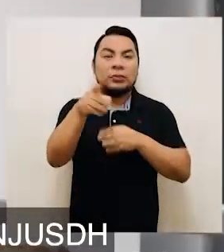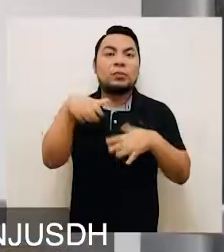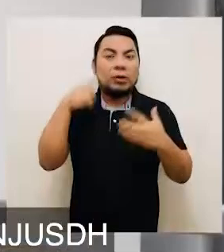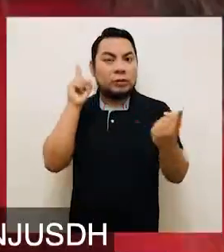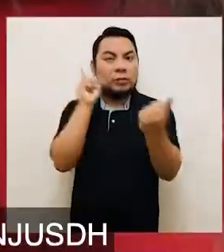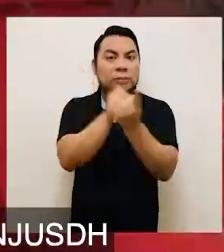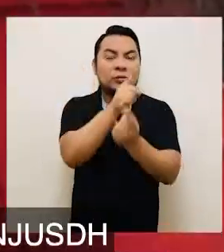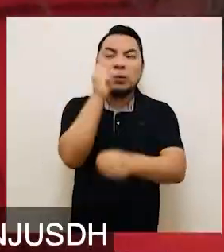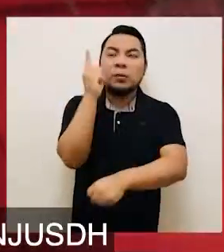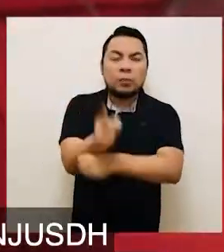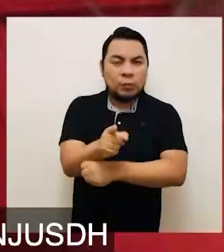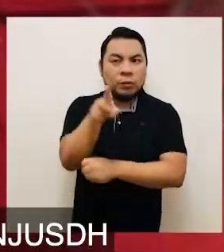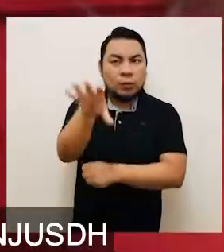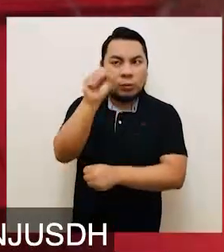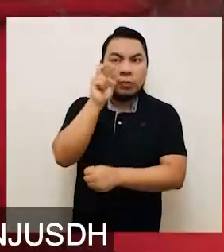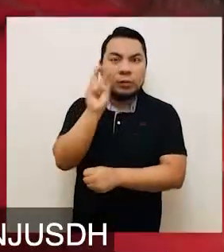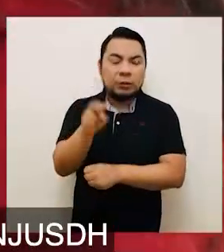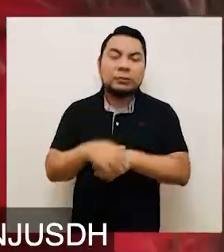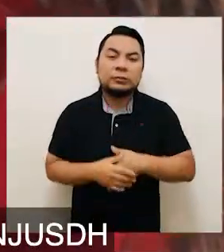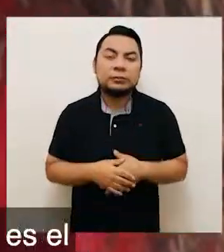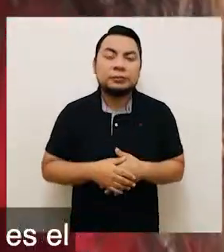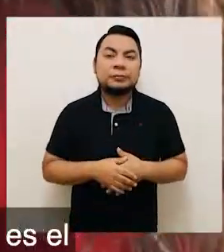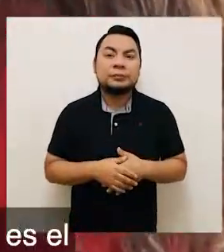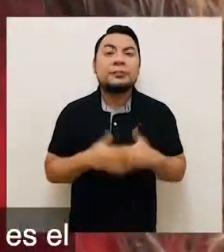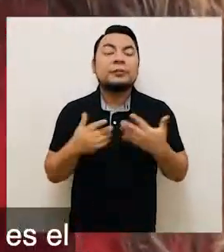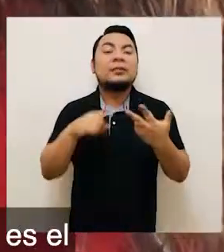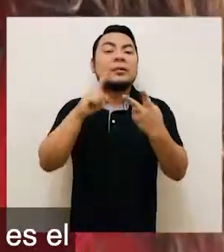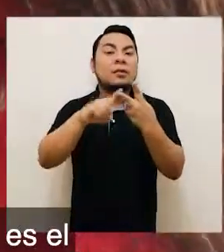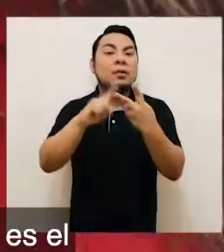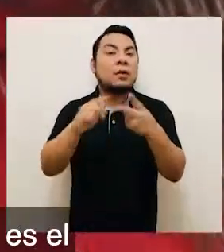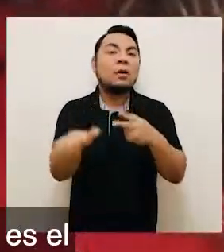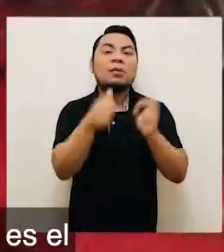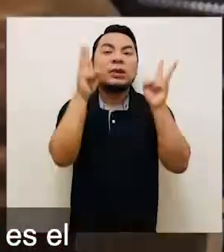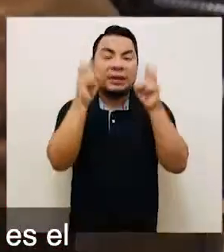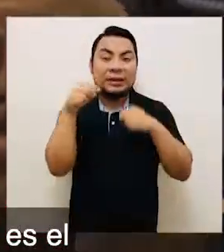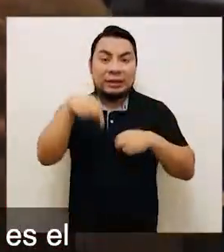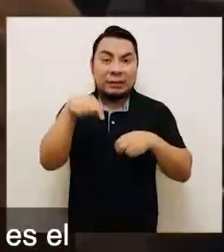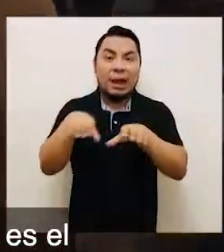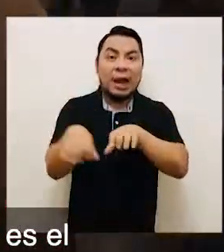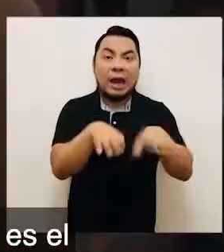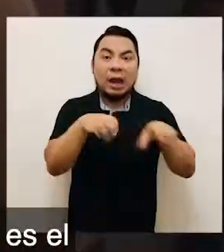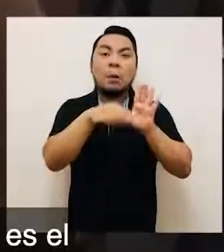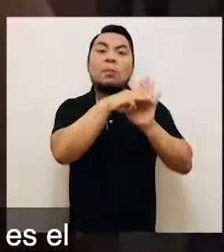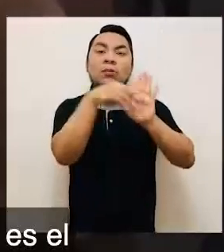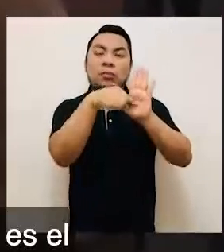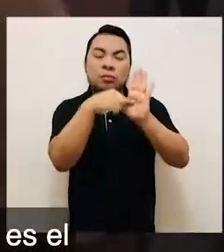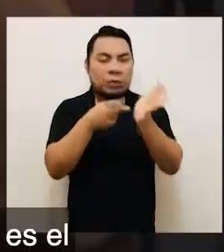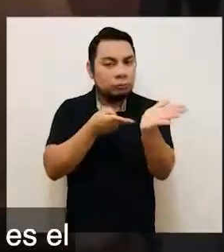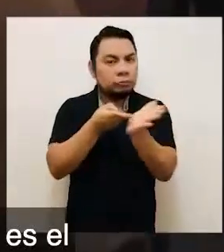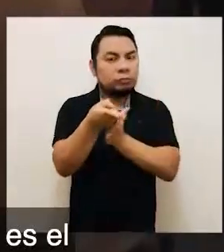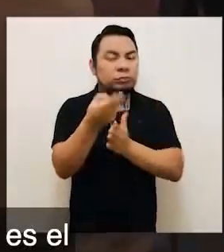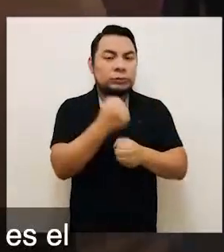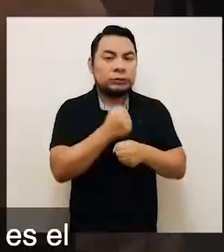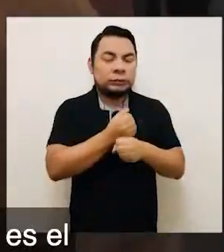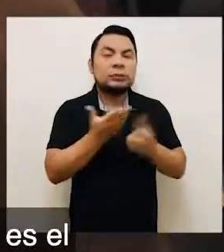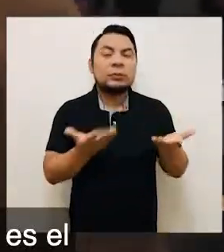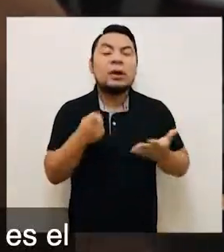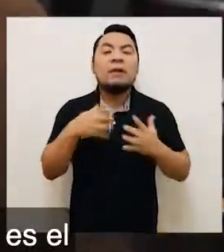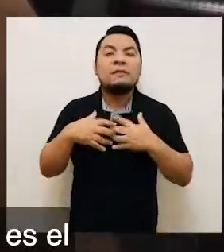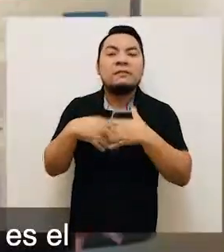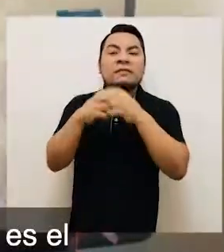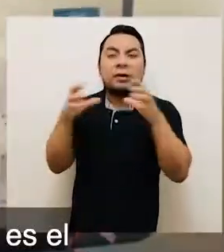atención de denuncias por actos de corrupción. Otro tema que se desarrolla en el marco del modelo de integridad institucional es el